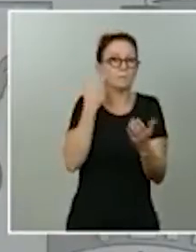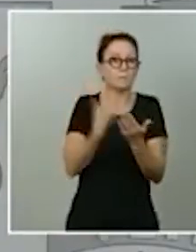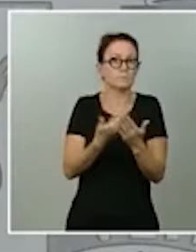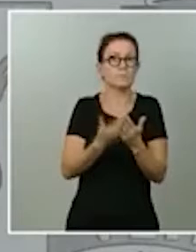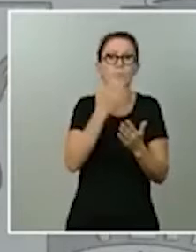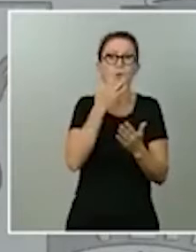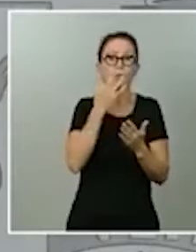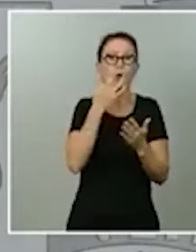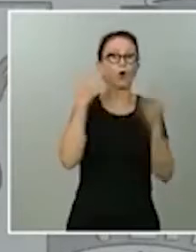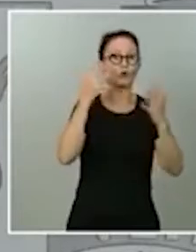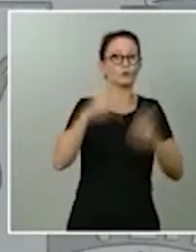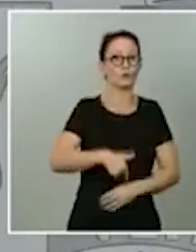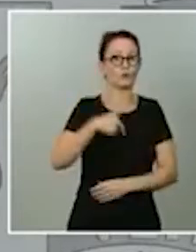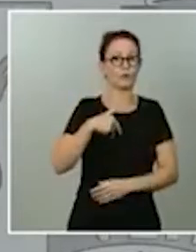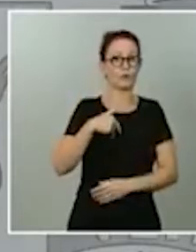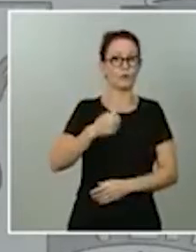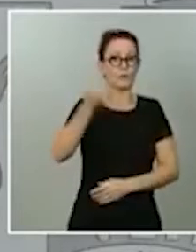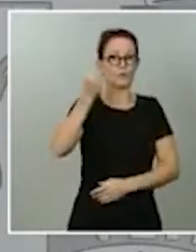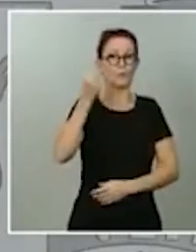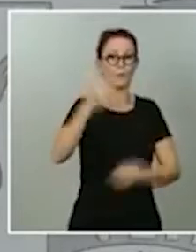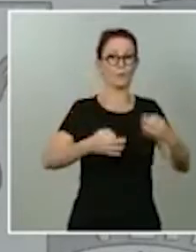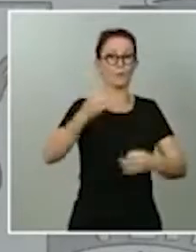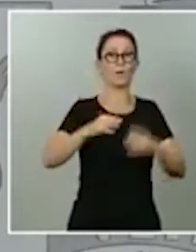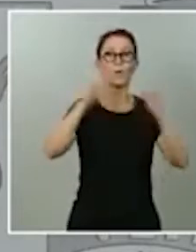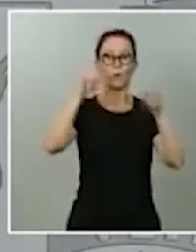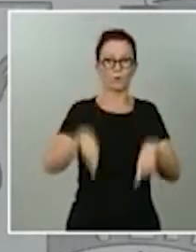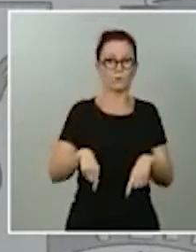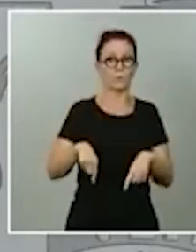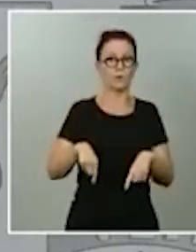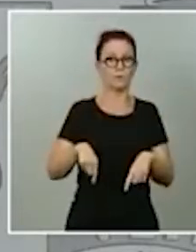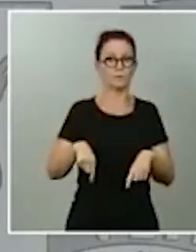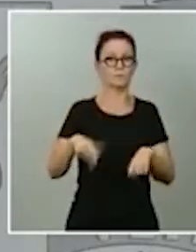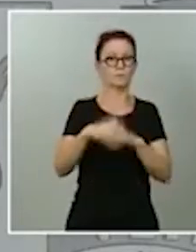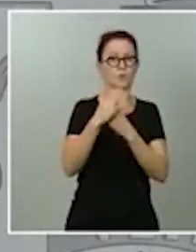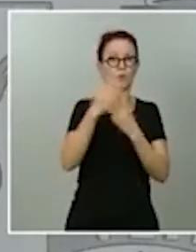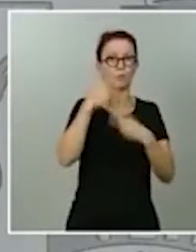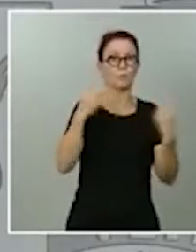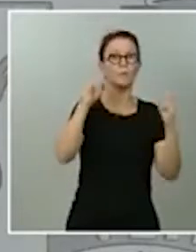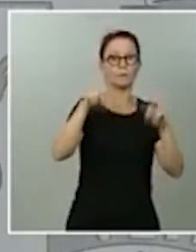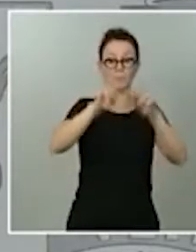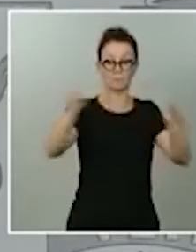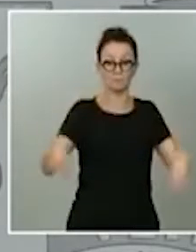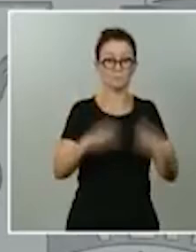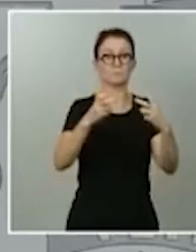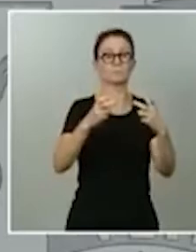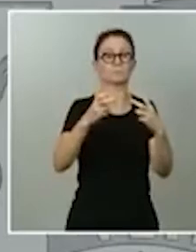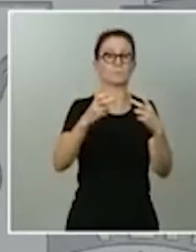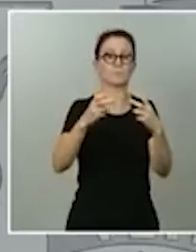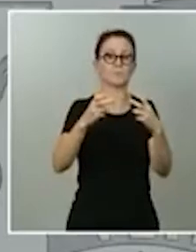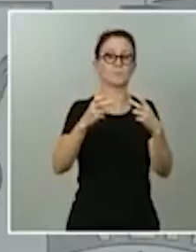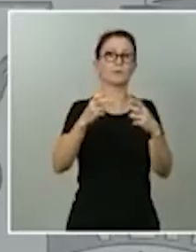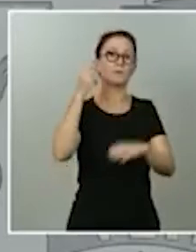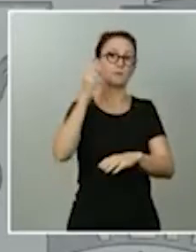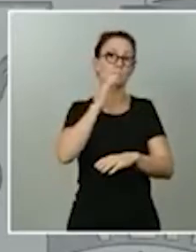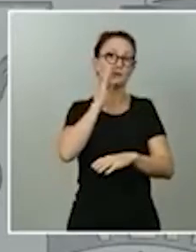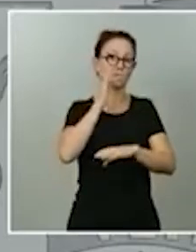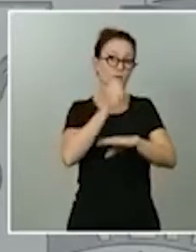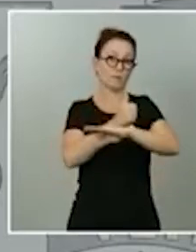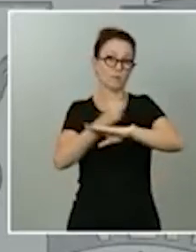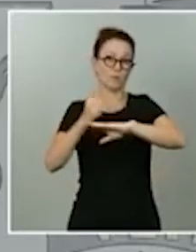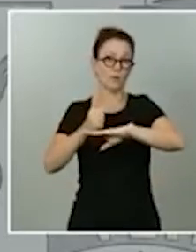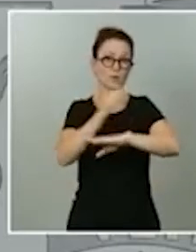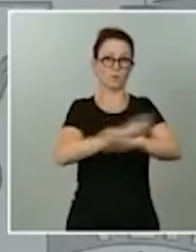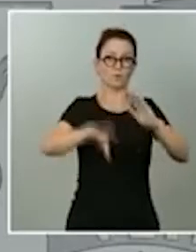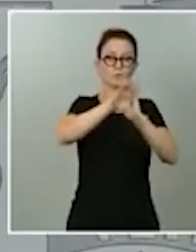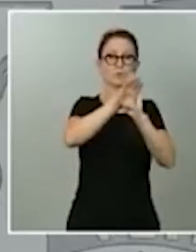Judicial o el ente público, la renovación del Tribunal Constitucional y junto con ello